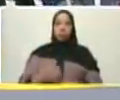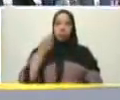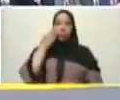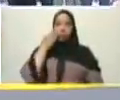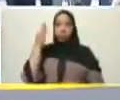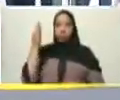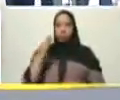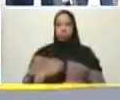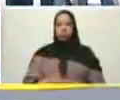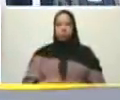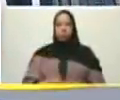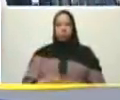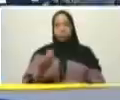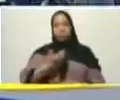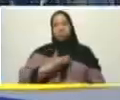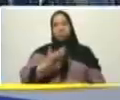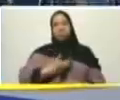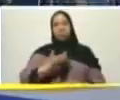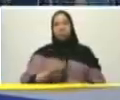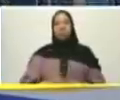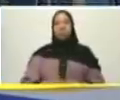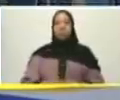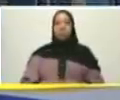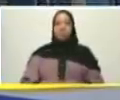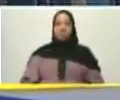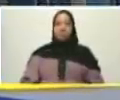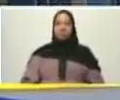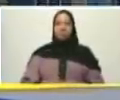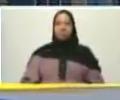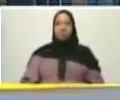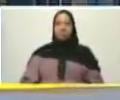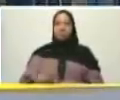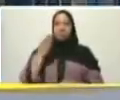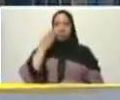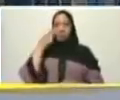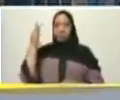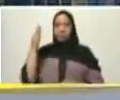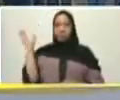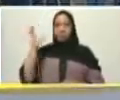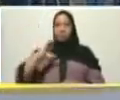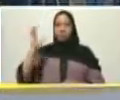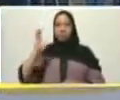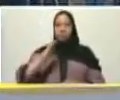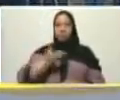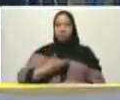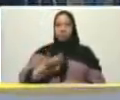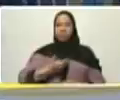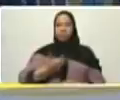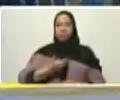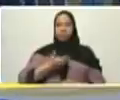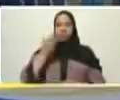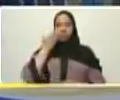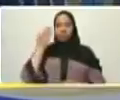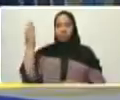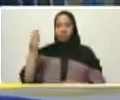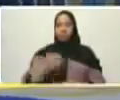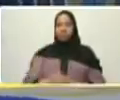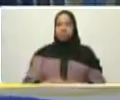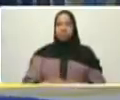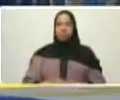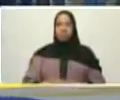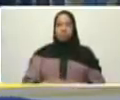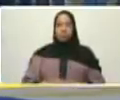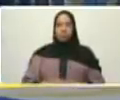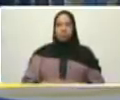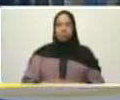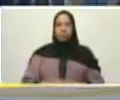la almiranta Carmen Teresa de Caracas su alcaldesa allá